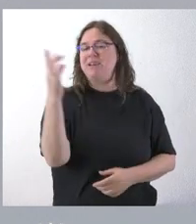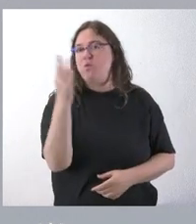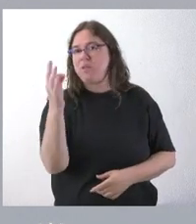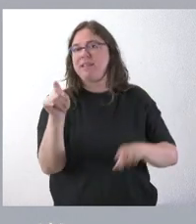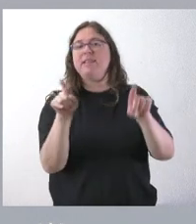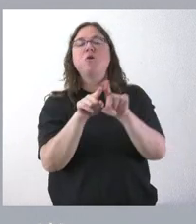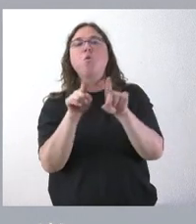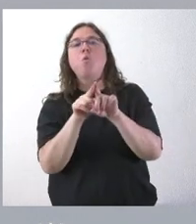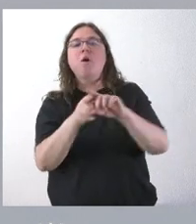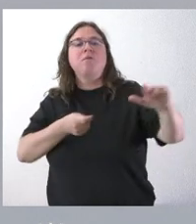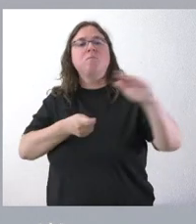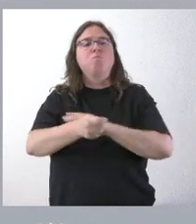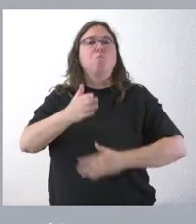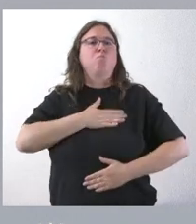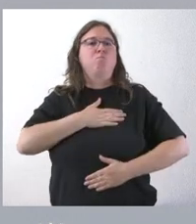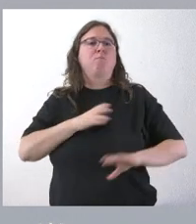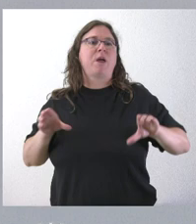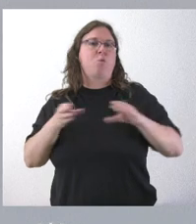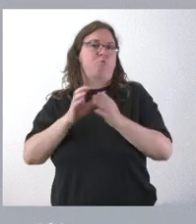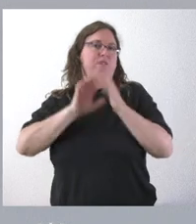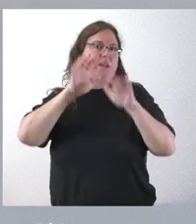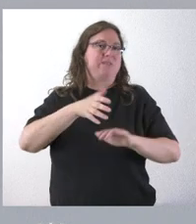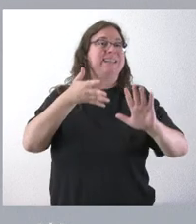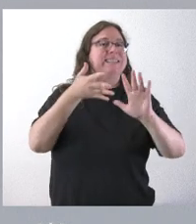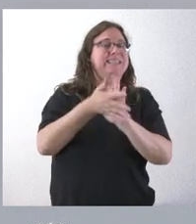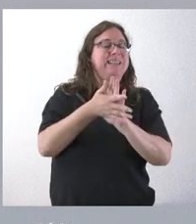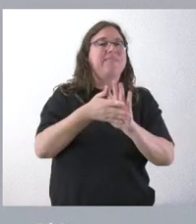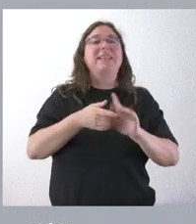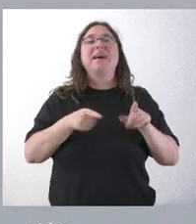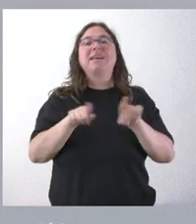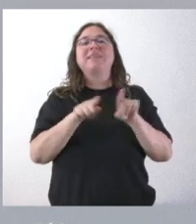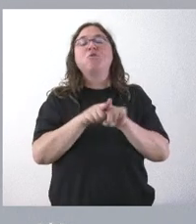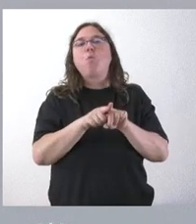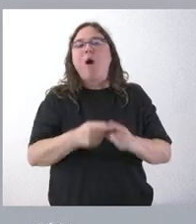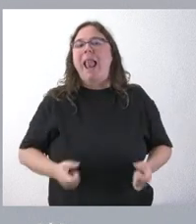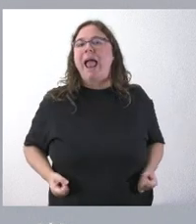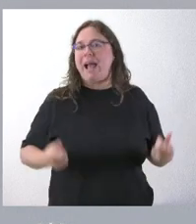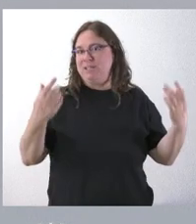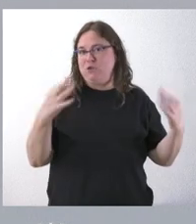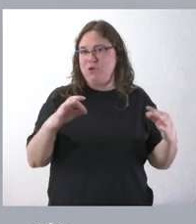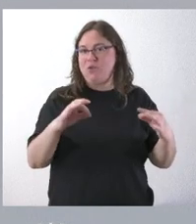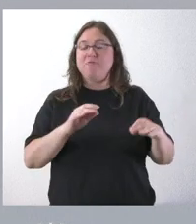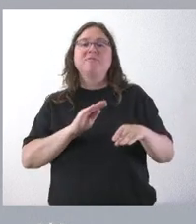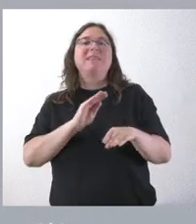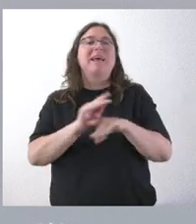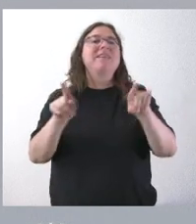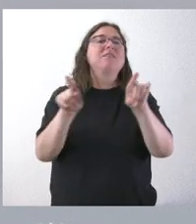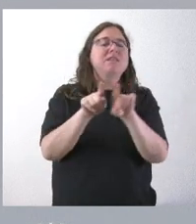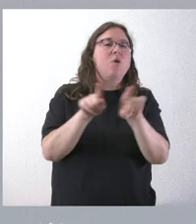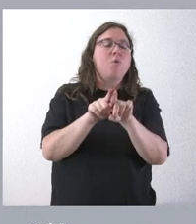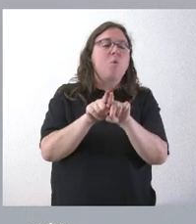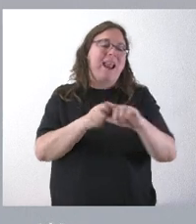propias de la Junta de Castilla. Por lo tanto, no estamos hablando de financiar gasto corriente en servicios públicos, estamos hablando de financiar inversiones, fundamentalmente